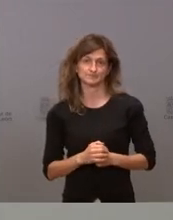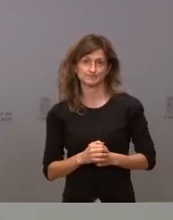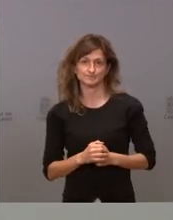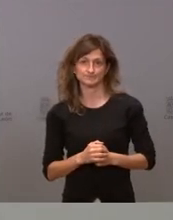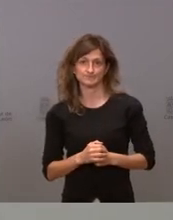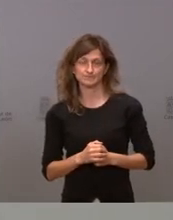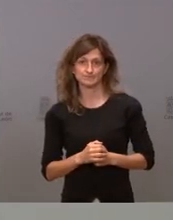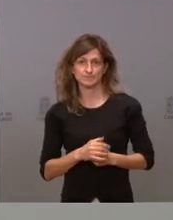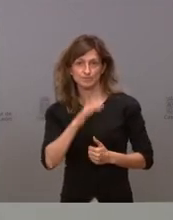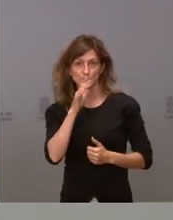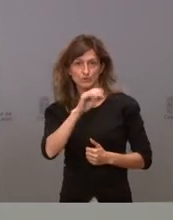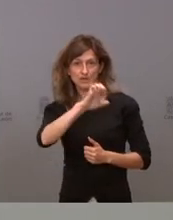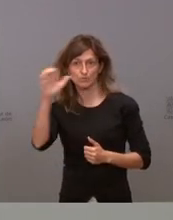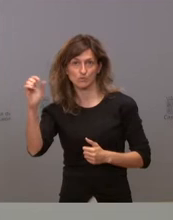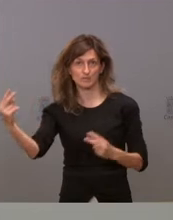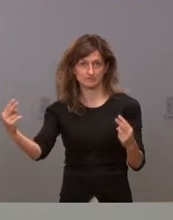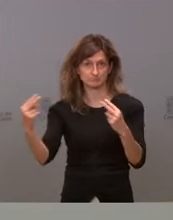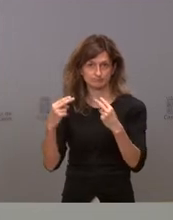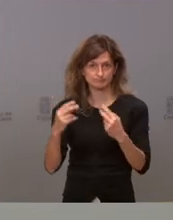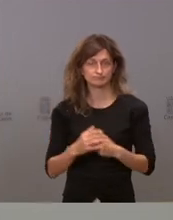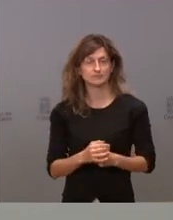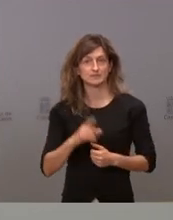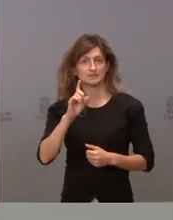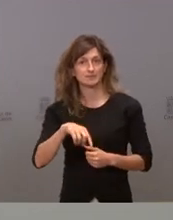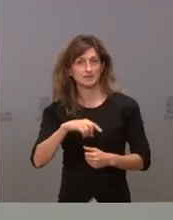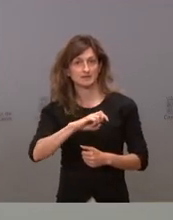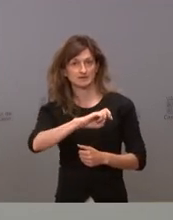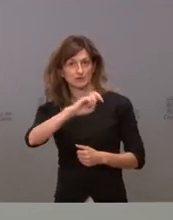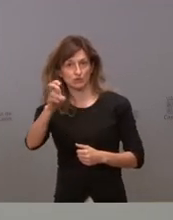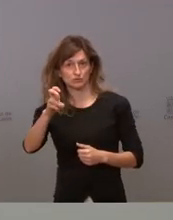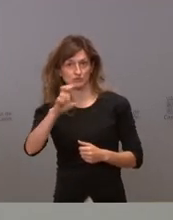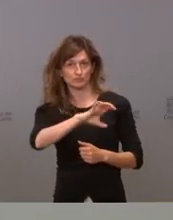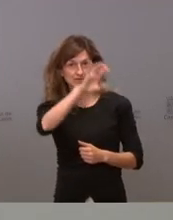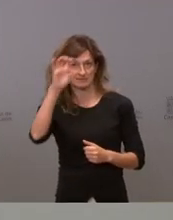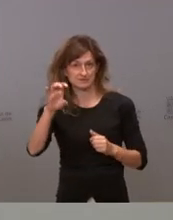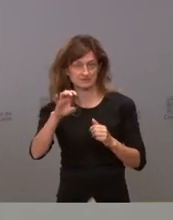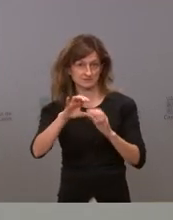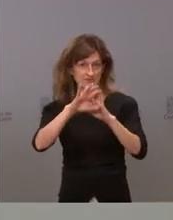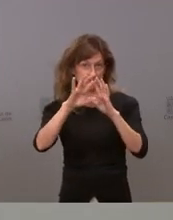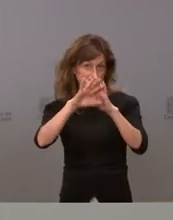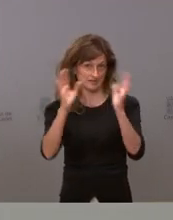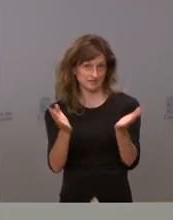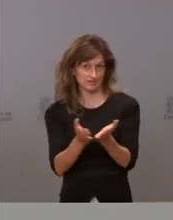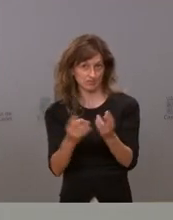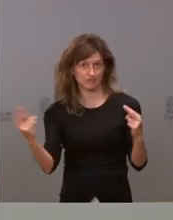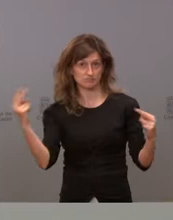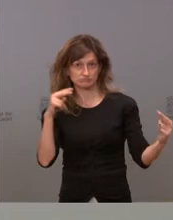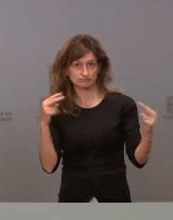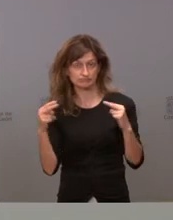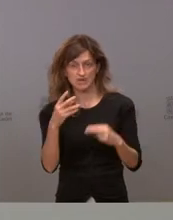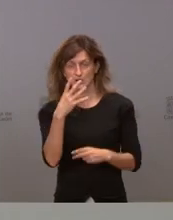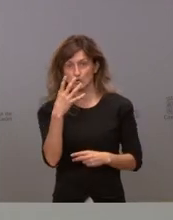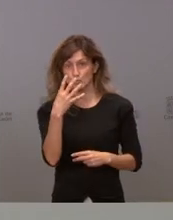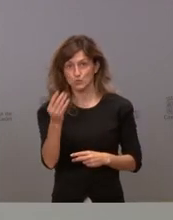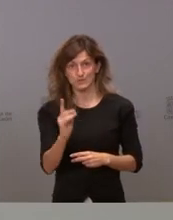de Europa a los ojos del resto de actores internacionales que no acaban de entender como tampoco